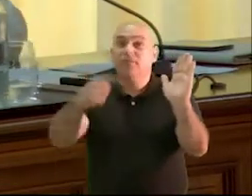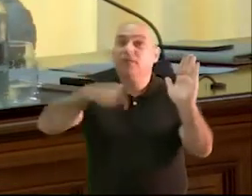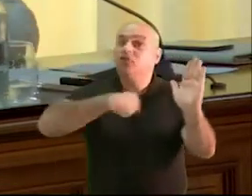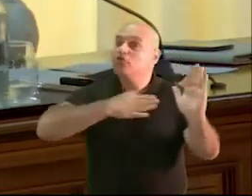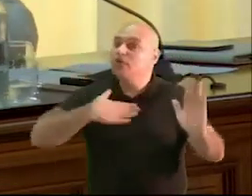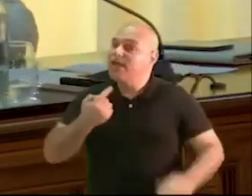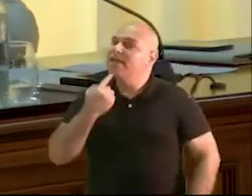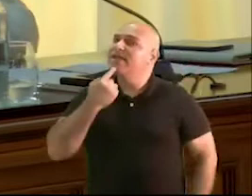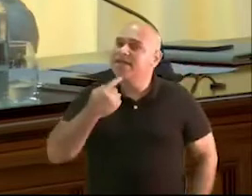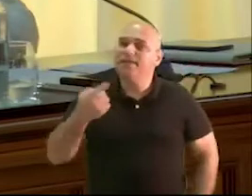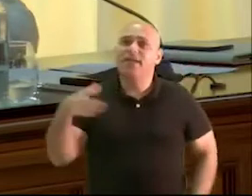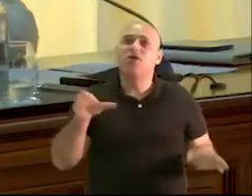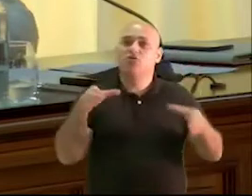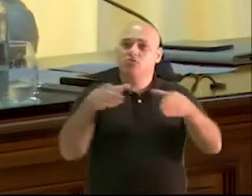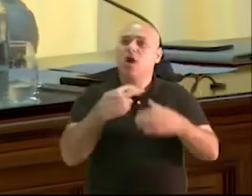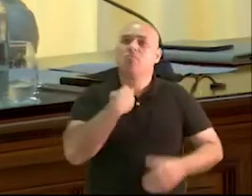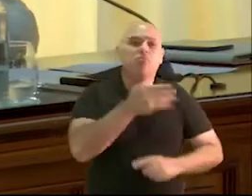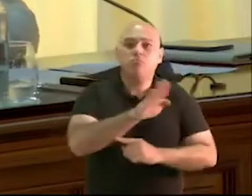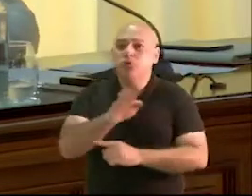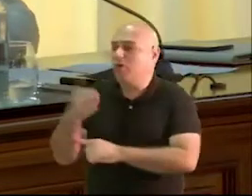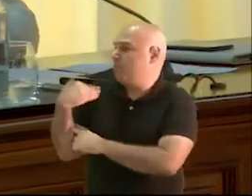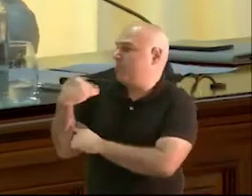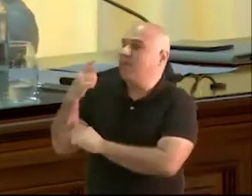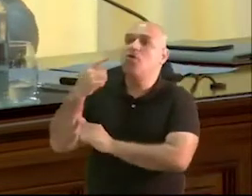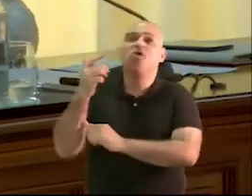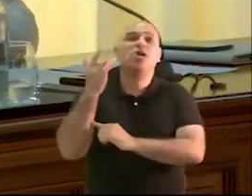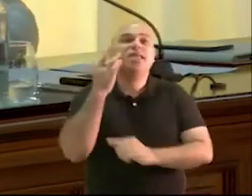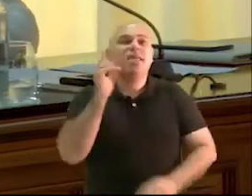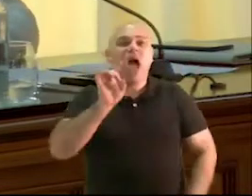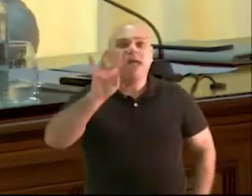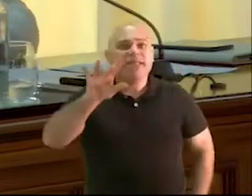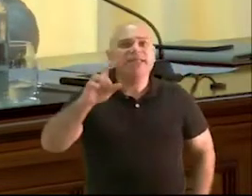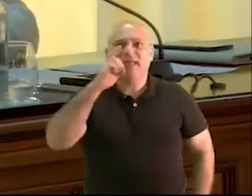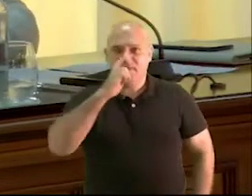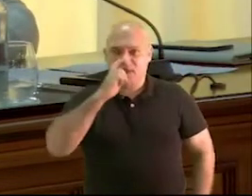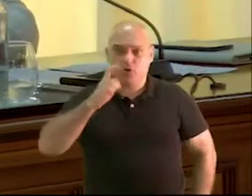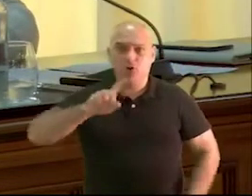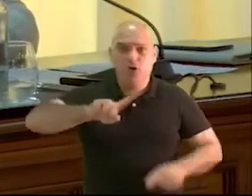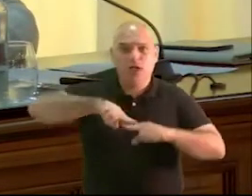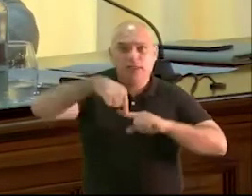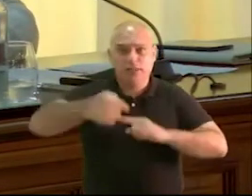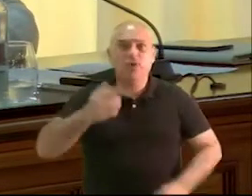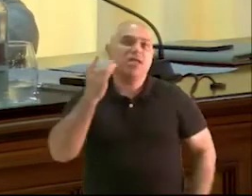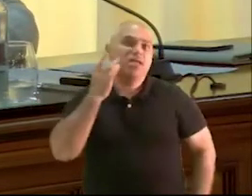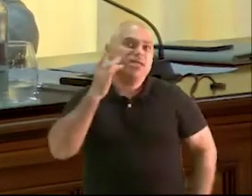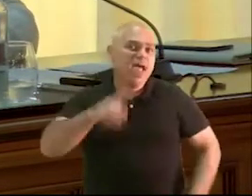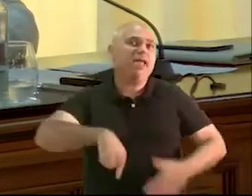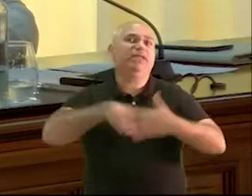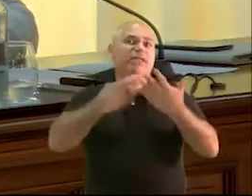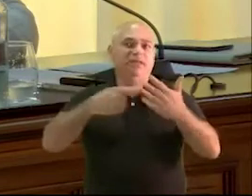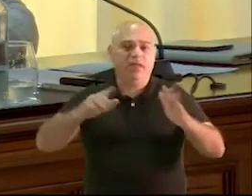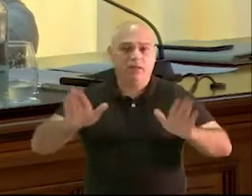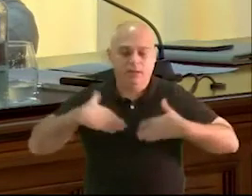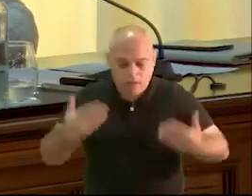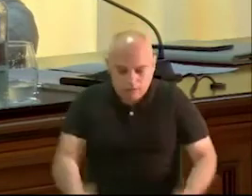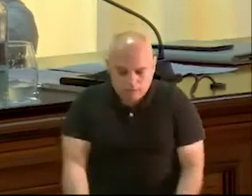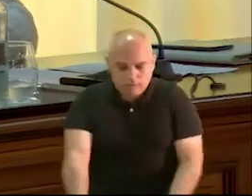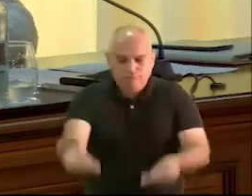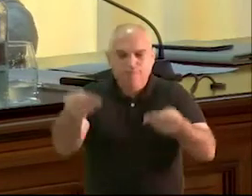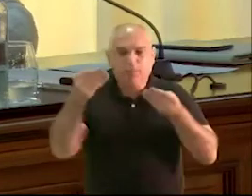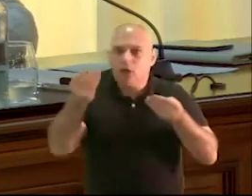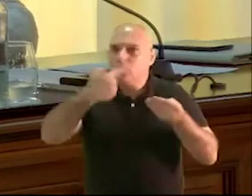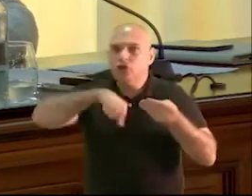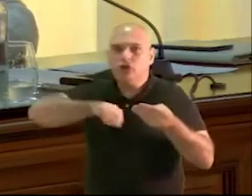fue convocada el día 15 de junio y el día 16 en la Junta de Portavoces nos encontrábamos desde mi formación política con esta sorpresa en la mesa a la que no pudimos